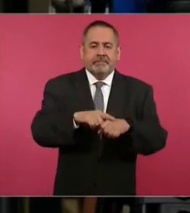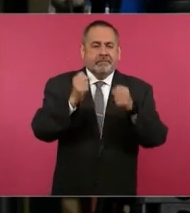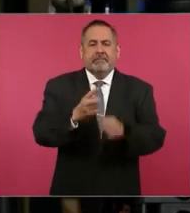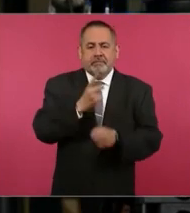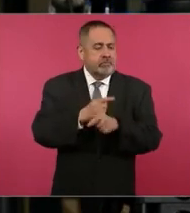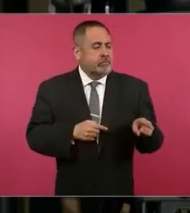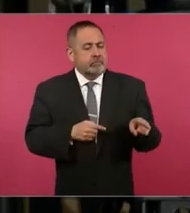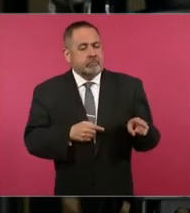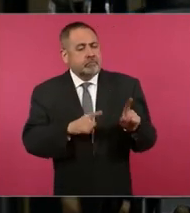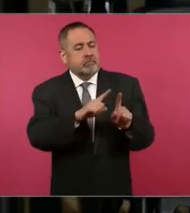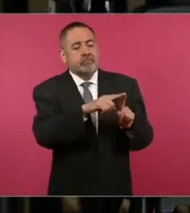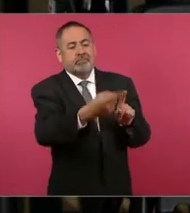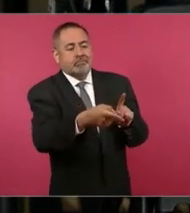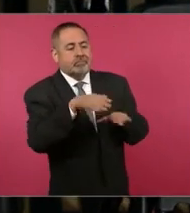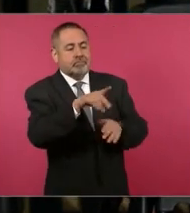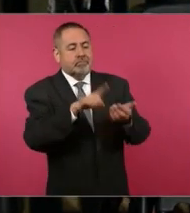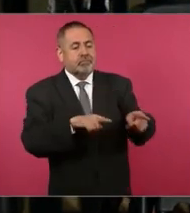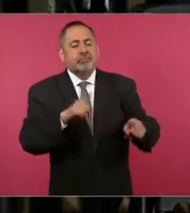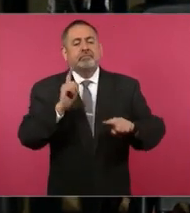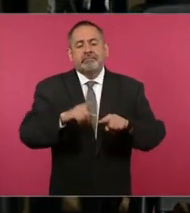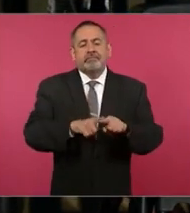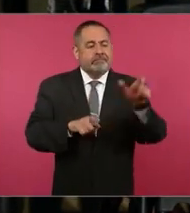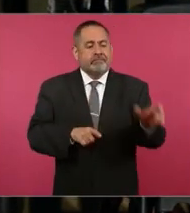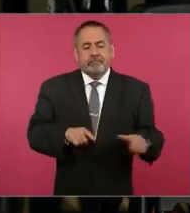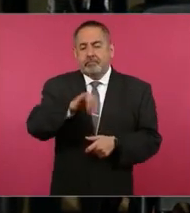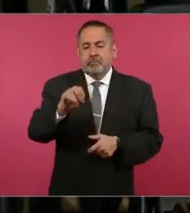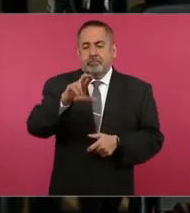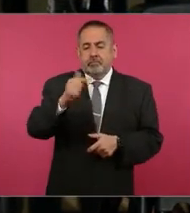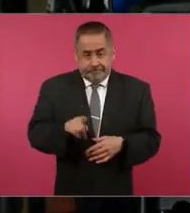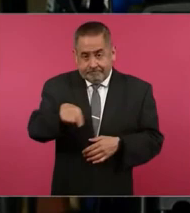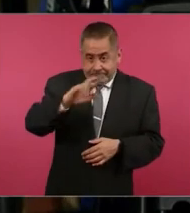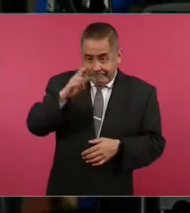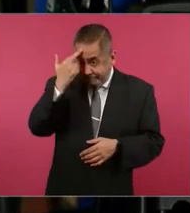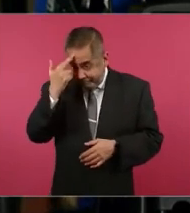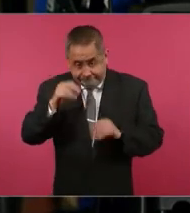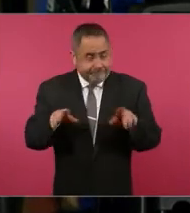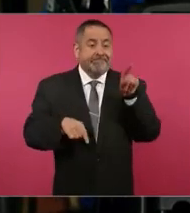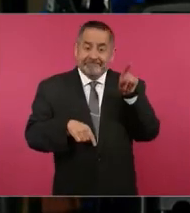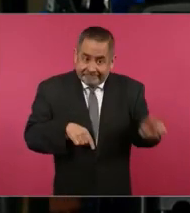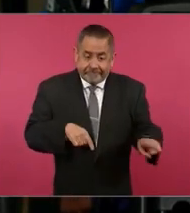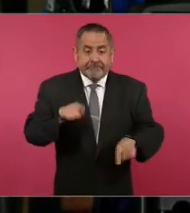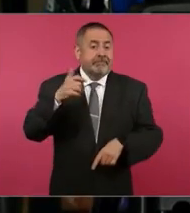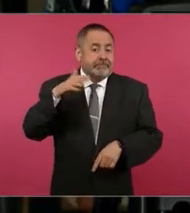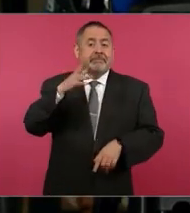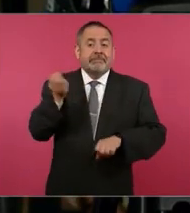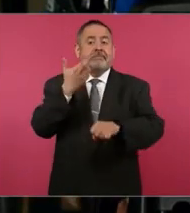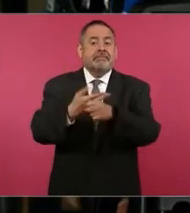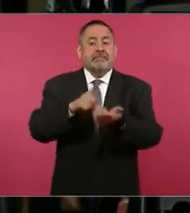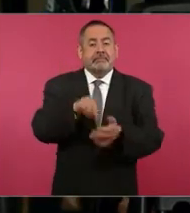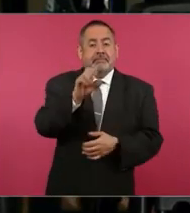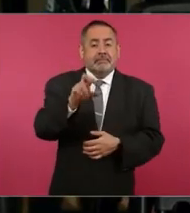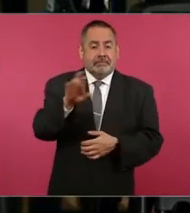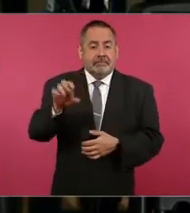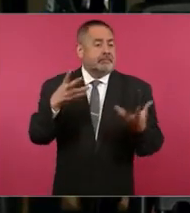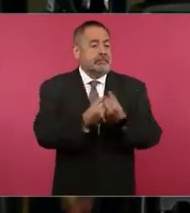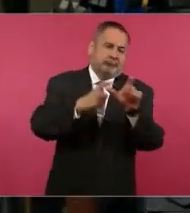Uno de los principales promotores de esta guerra sucia que es Jorge Castañeda Gutmann. Pues este personaje fue secretario de Relaciones Exteriores en